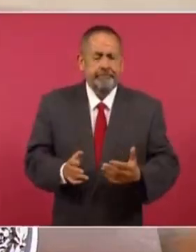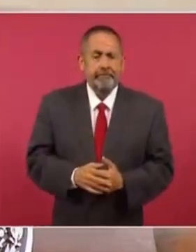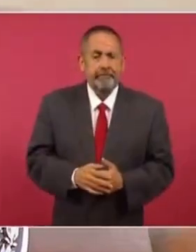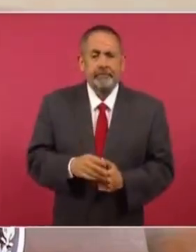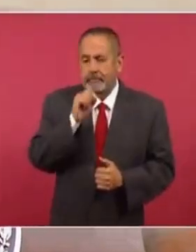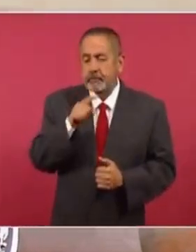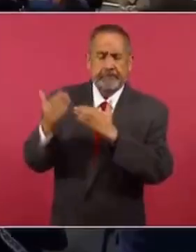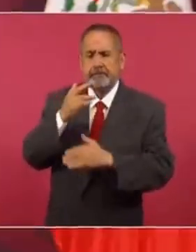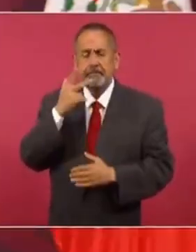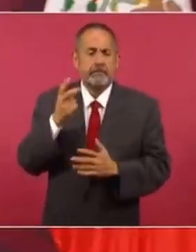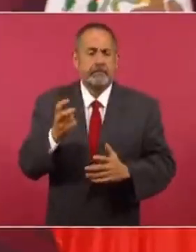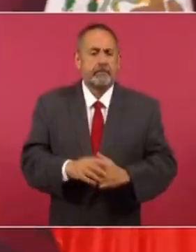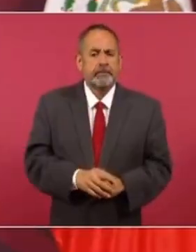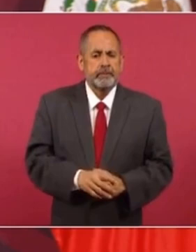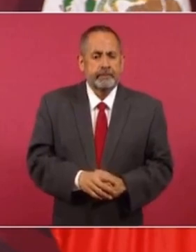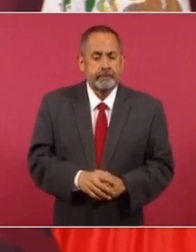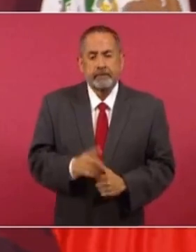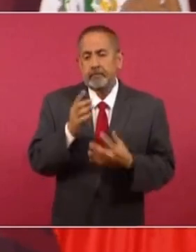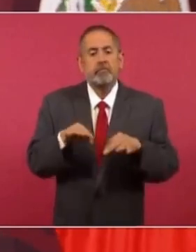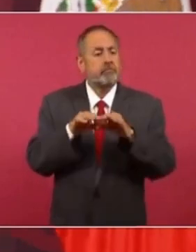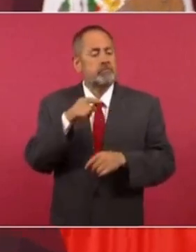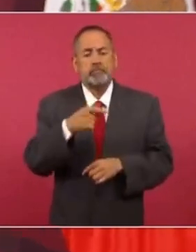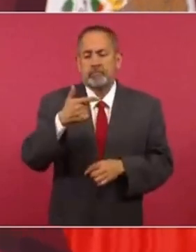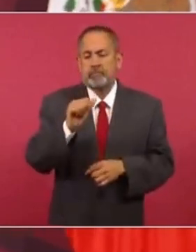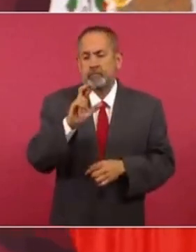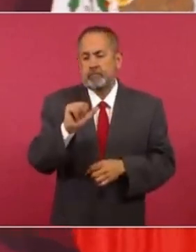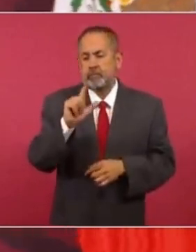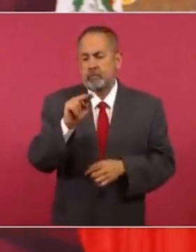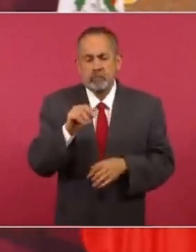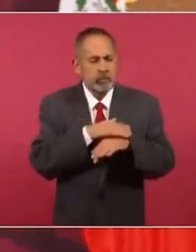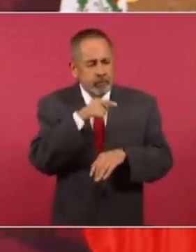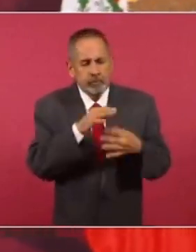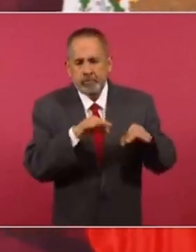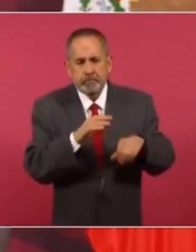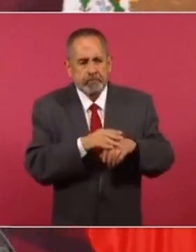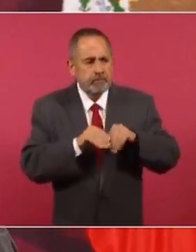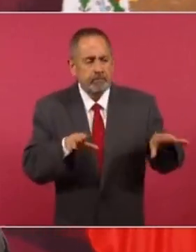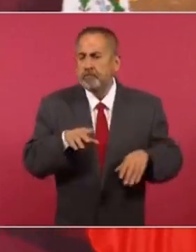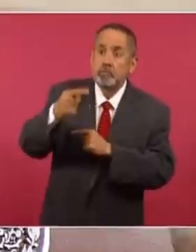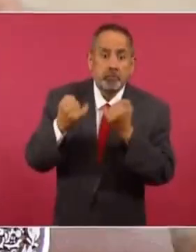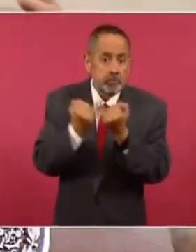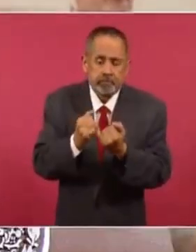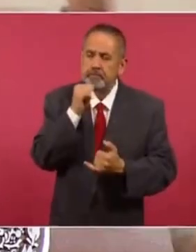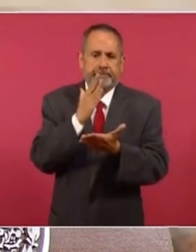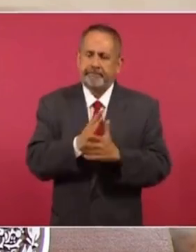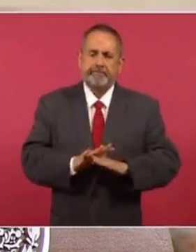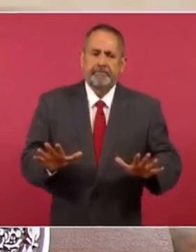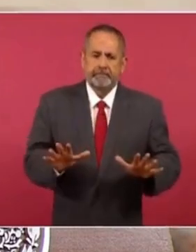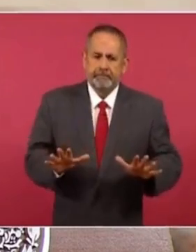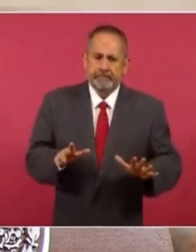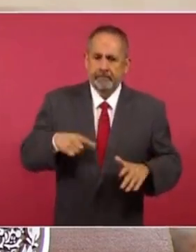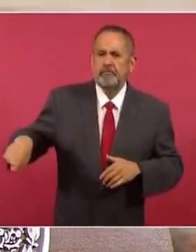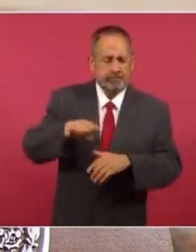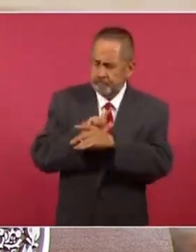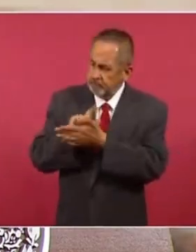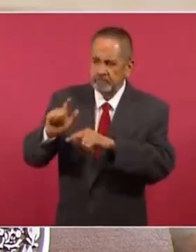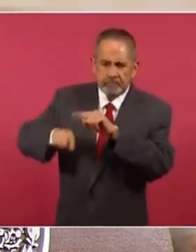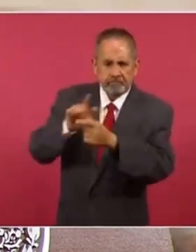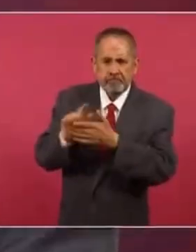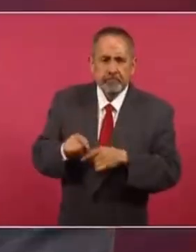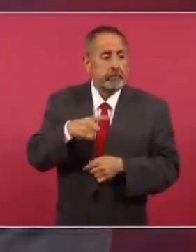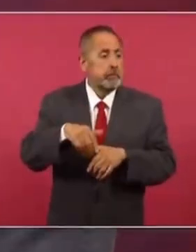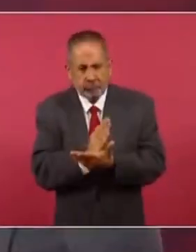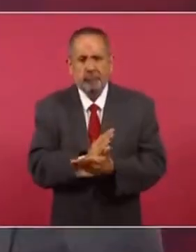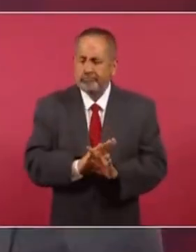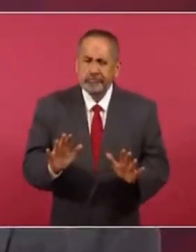progreso de la nación. ¿Por qué es importante lo de García Luna? Para que no se repita, para que se purifique la vida pública, que no se siga